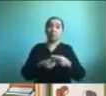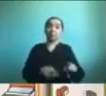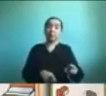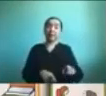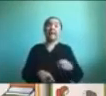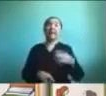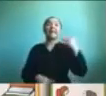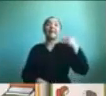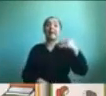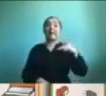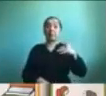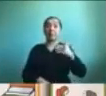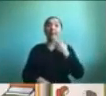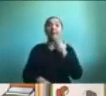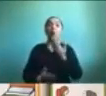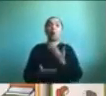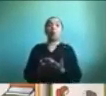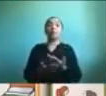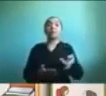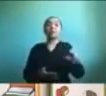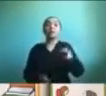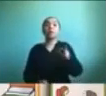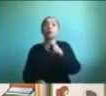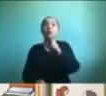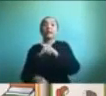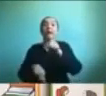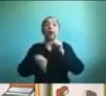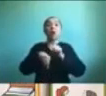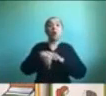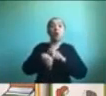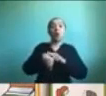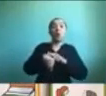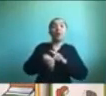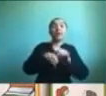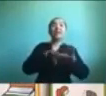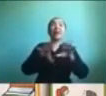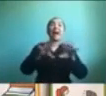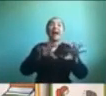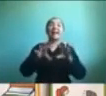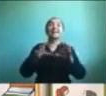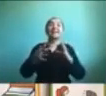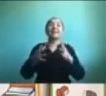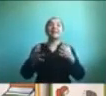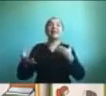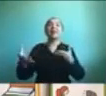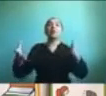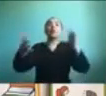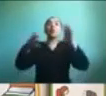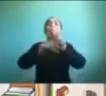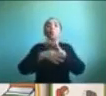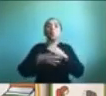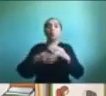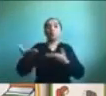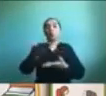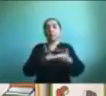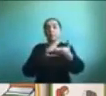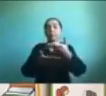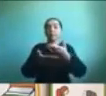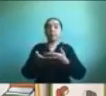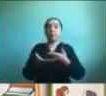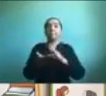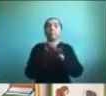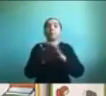rutina se establezcan horarios de actividades familiares en conjunto como por ejemplo lo que nos ha dado la